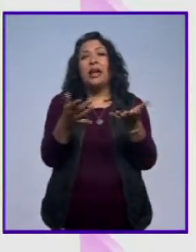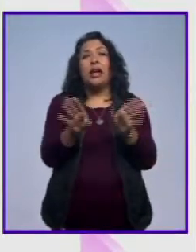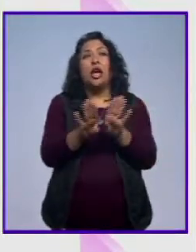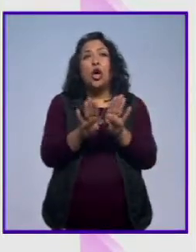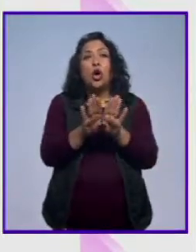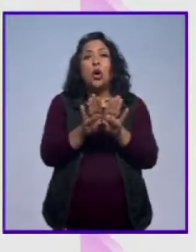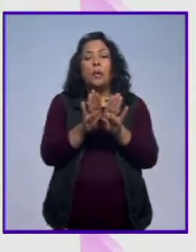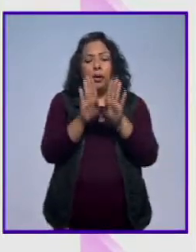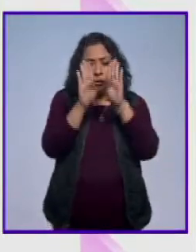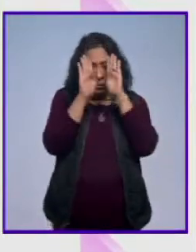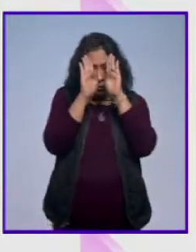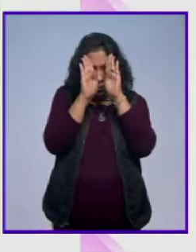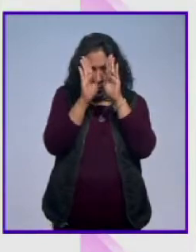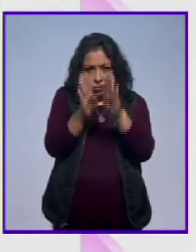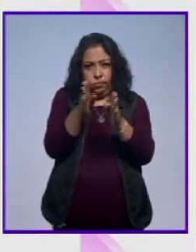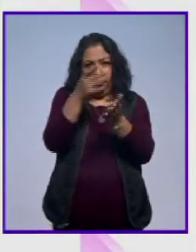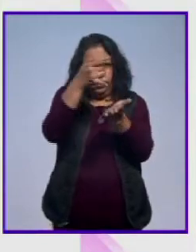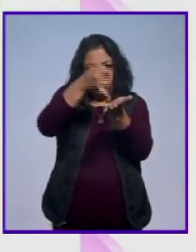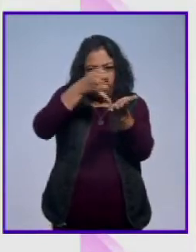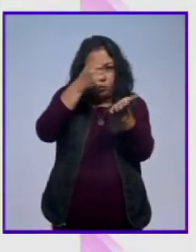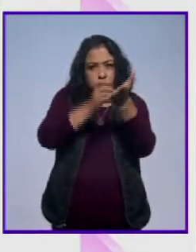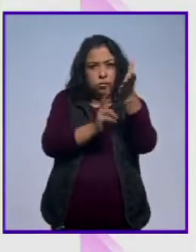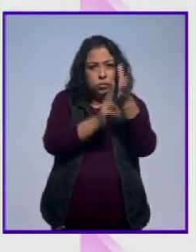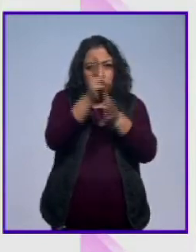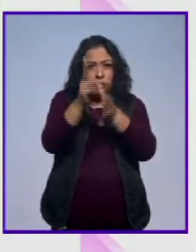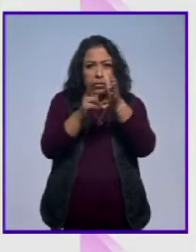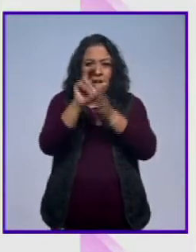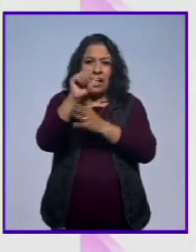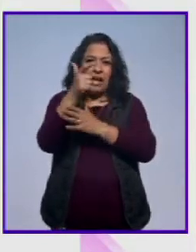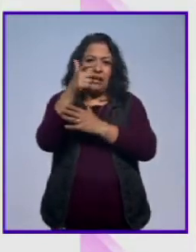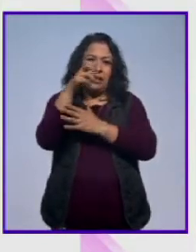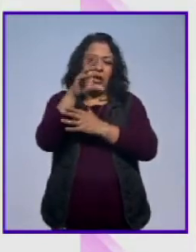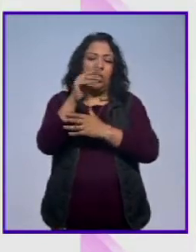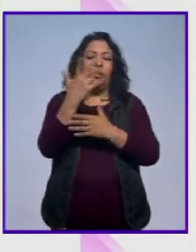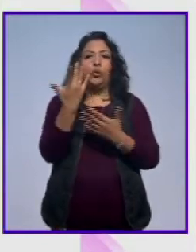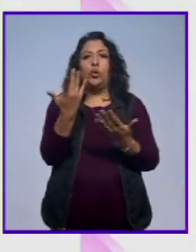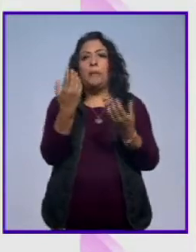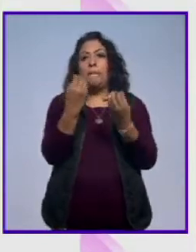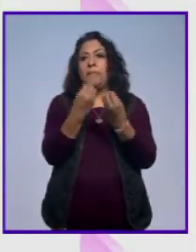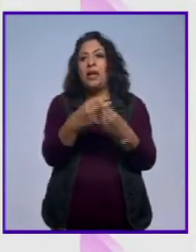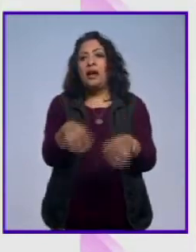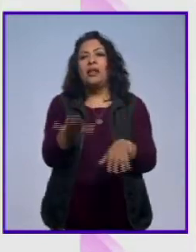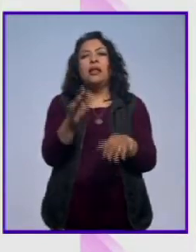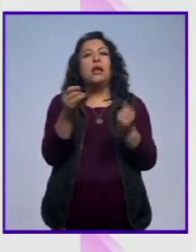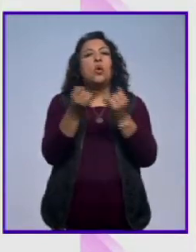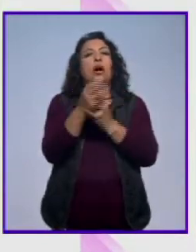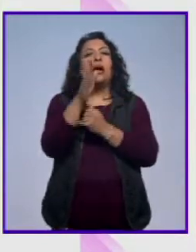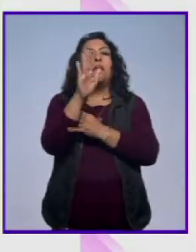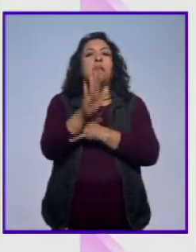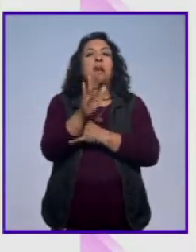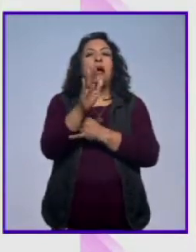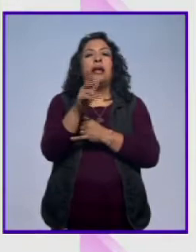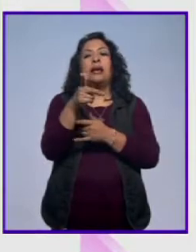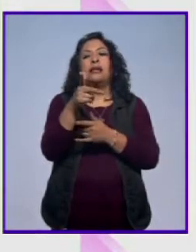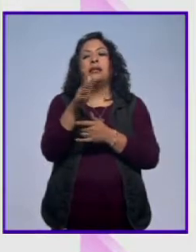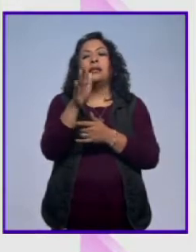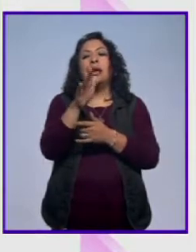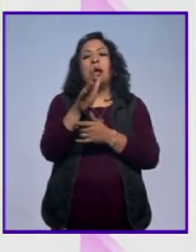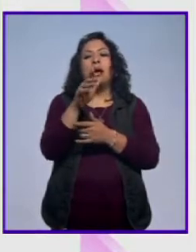la vocación agrícola de esta región, sería el equivalente a que en la Riviera Maya